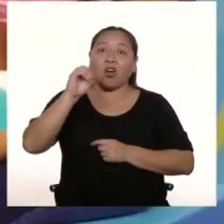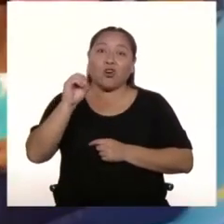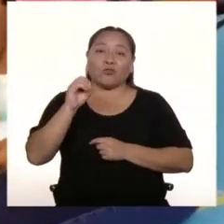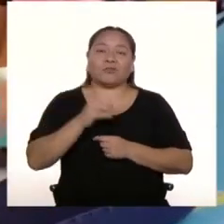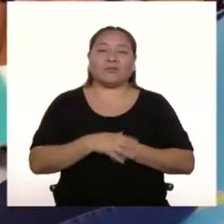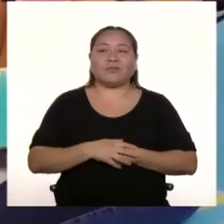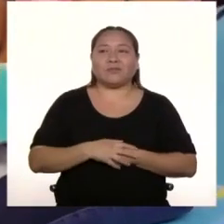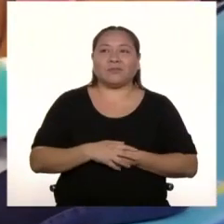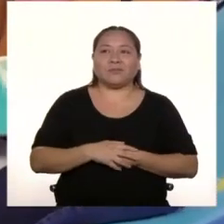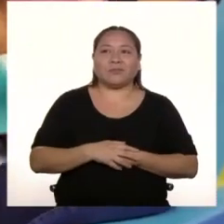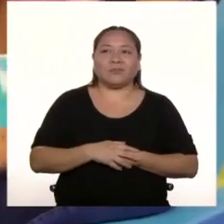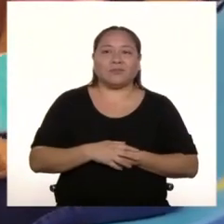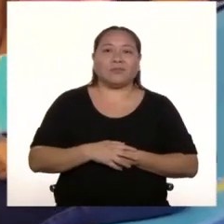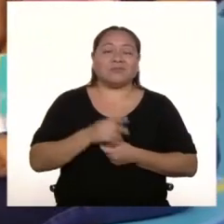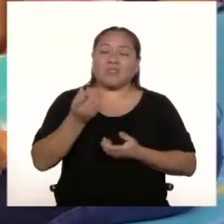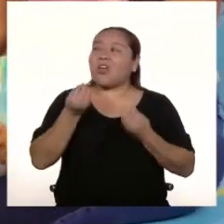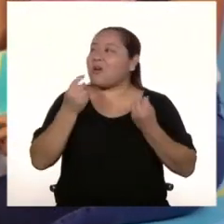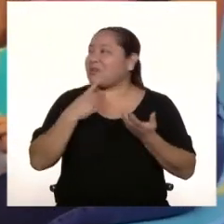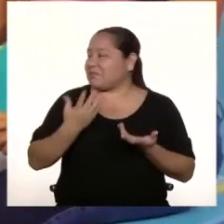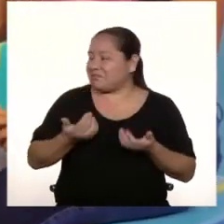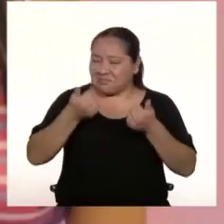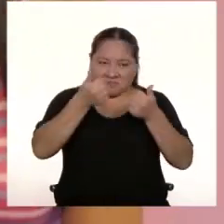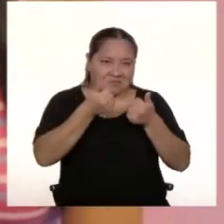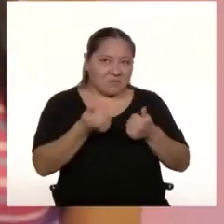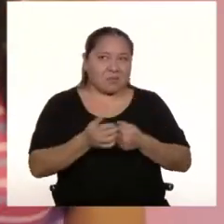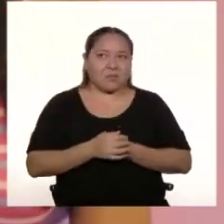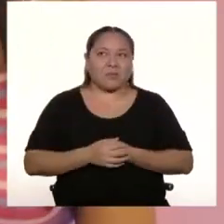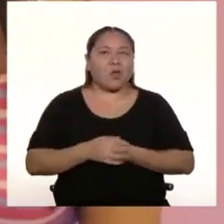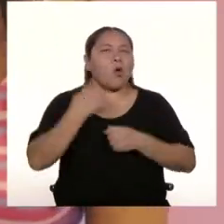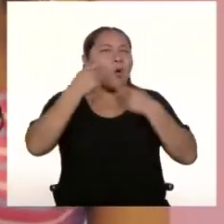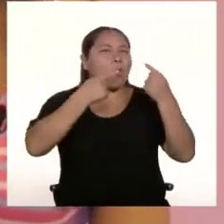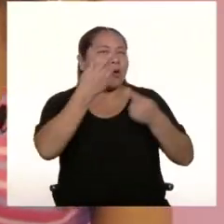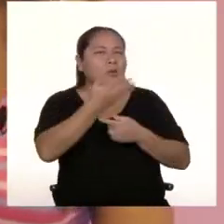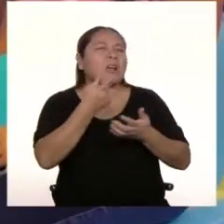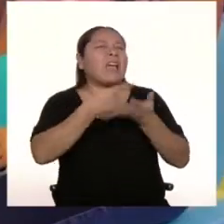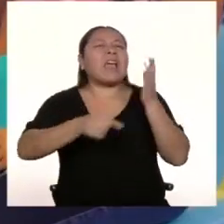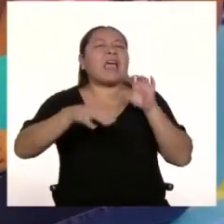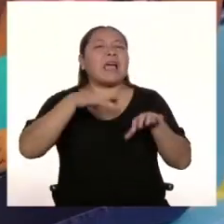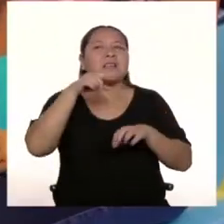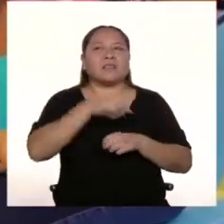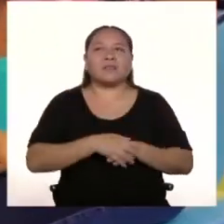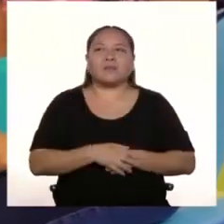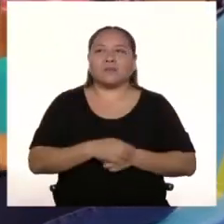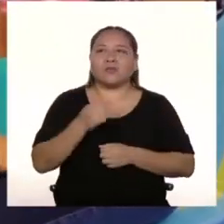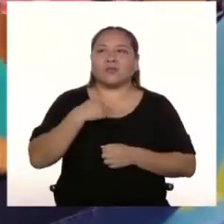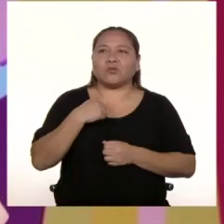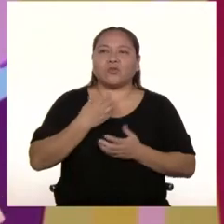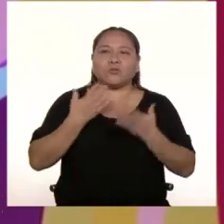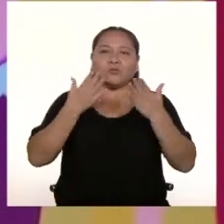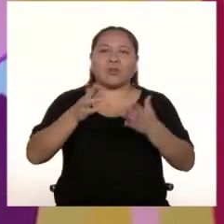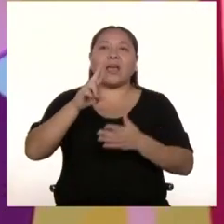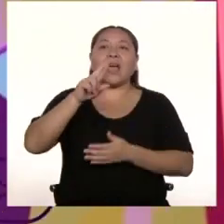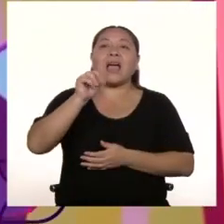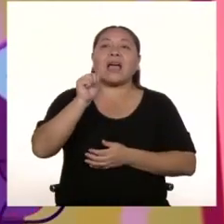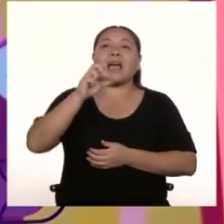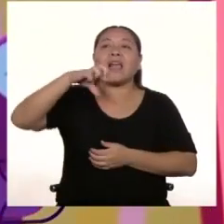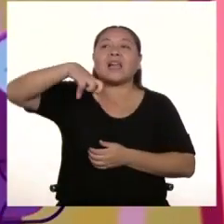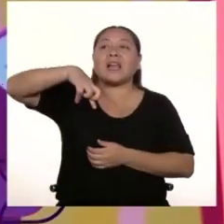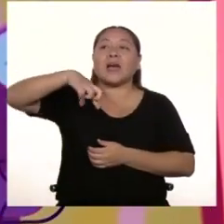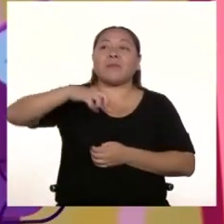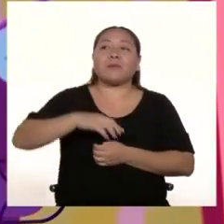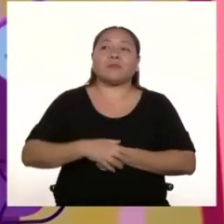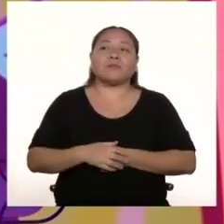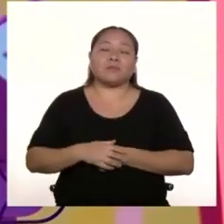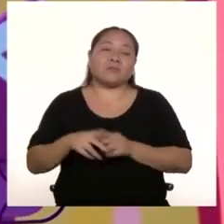¡Hola! tal? ¿Cómo ¿qué tal? ¿Cómo están? ¿Qué tal? Muy bien Púntanos sobre ti, ¿a qué te dedicas? Me dedico a hacer rap Tanto a la parte de